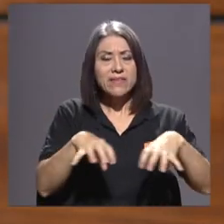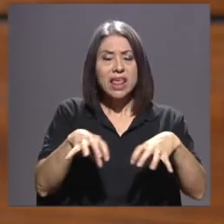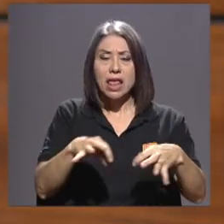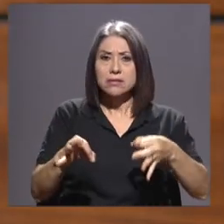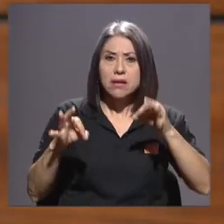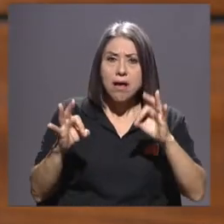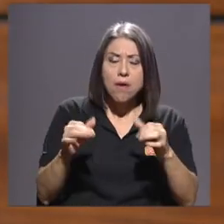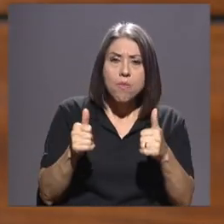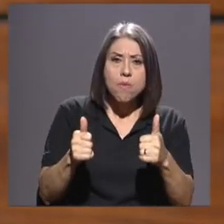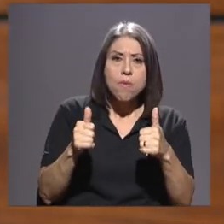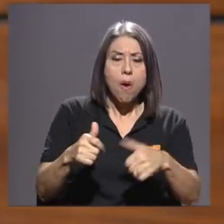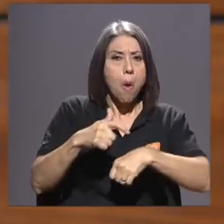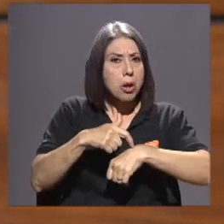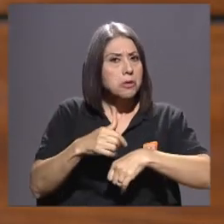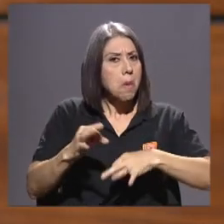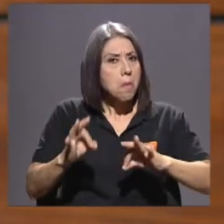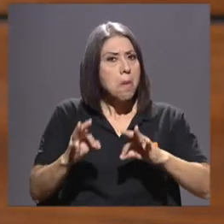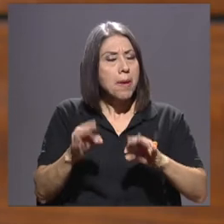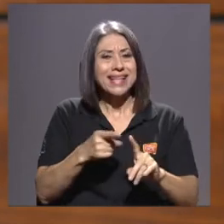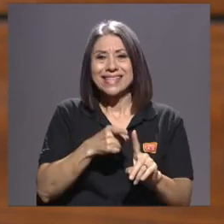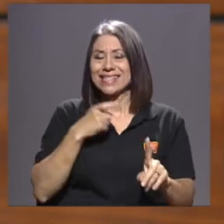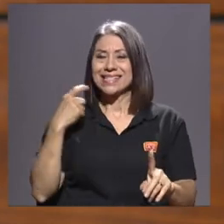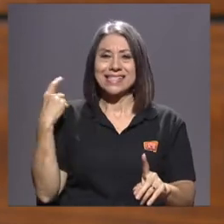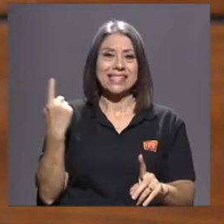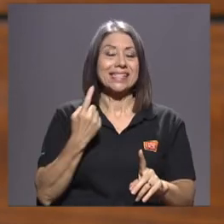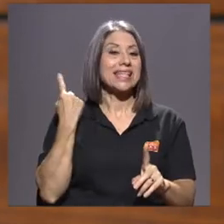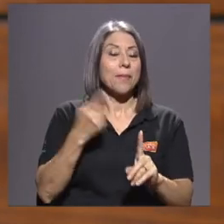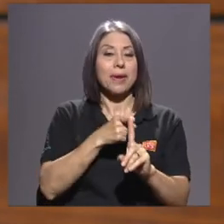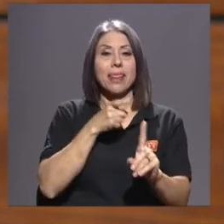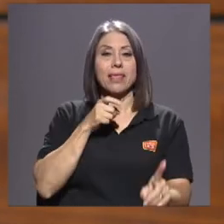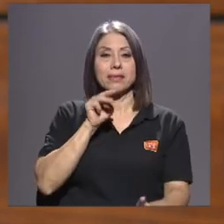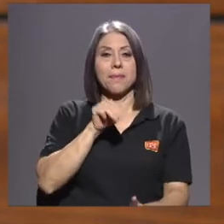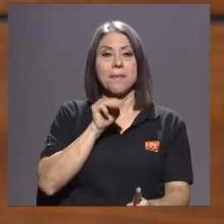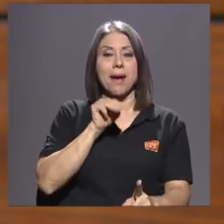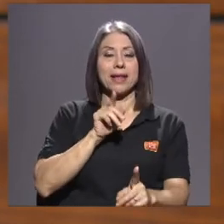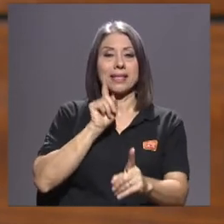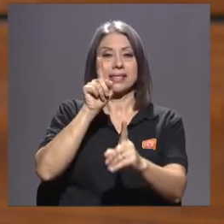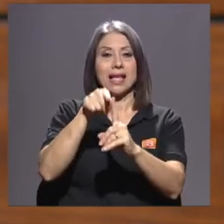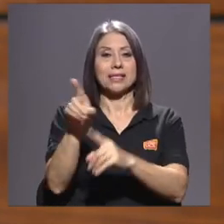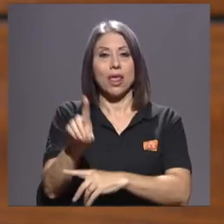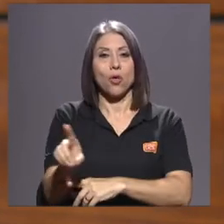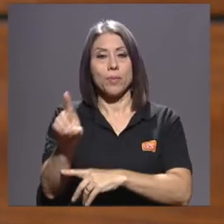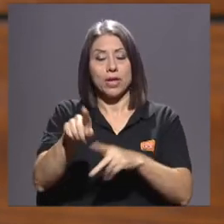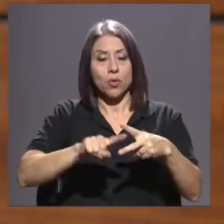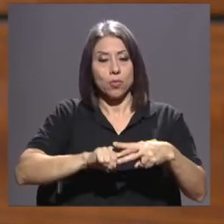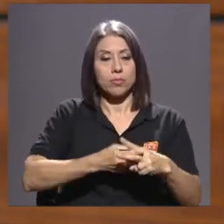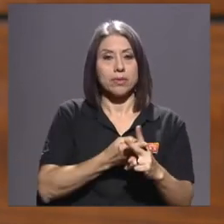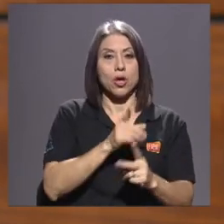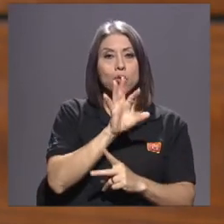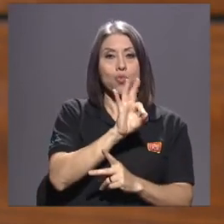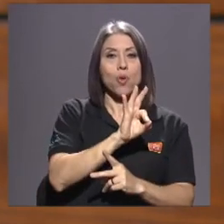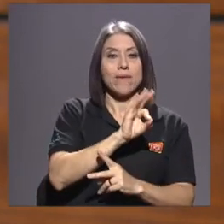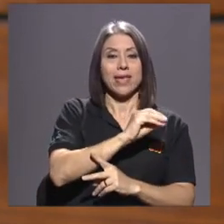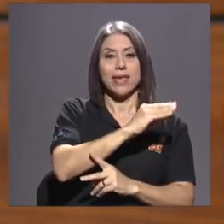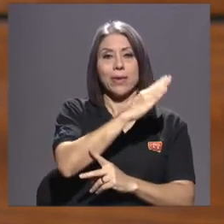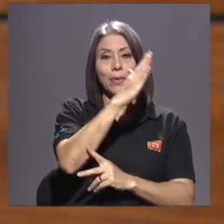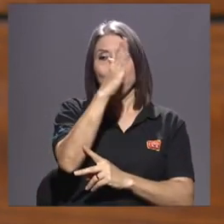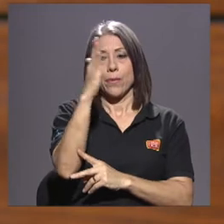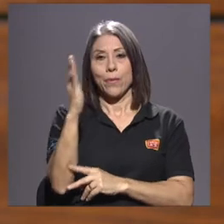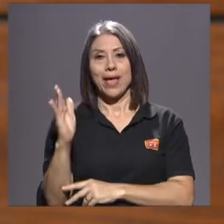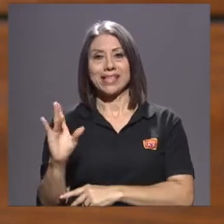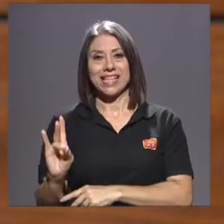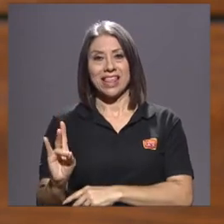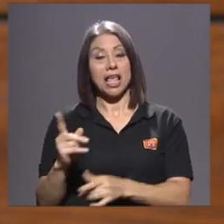va a estar siempre de martes a domingo de 9 a 7, entonces es un horario muy